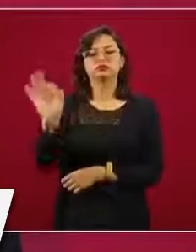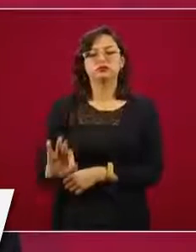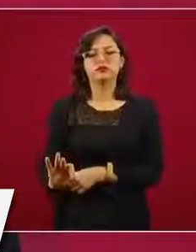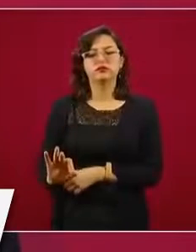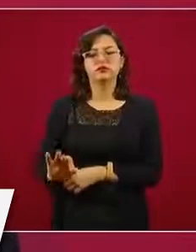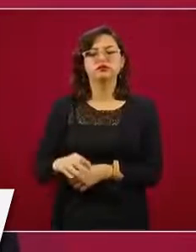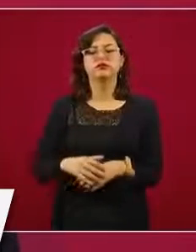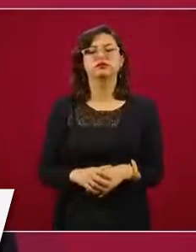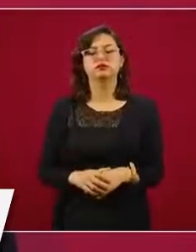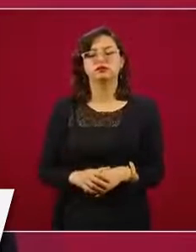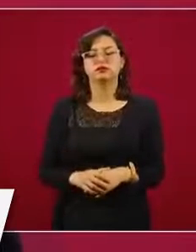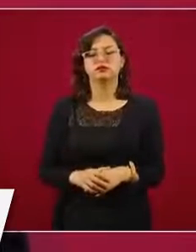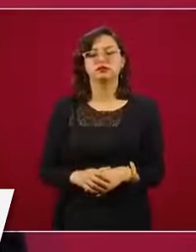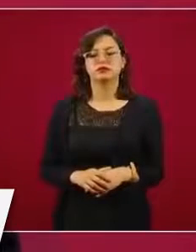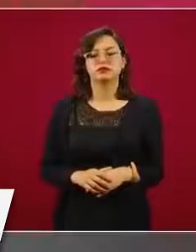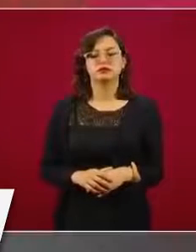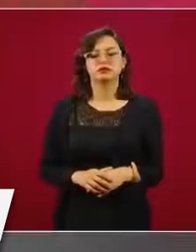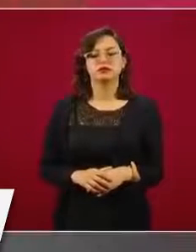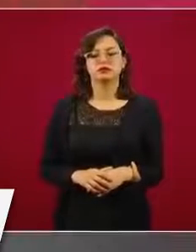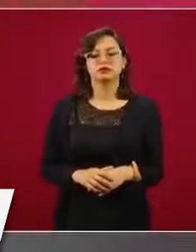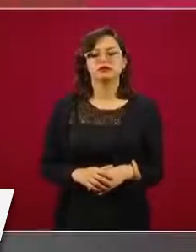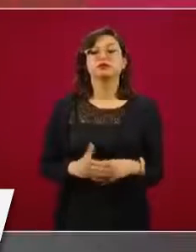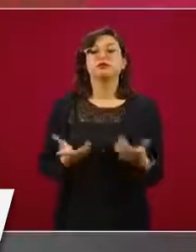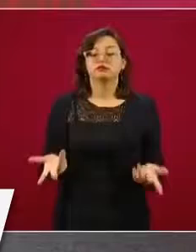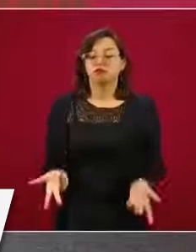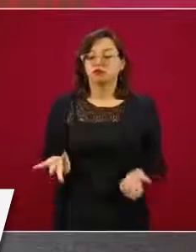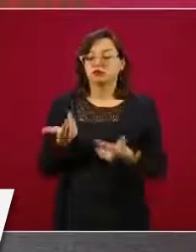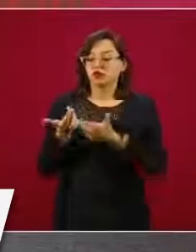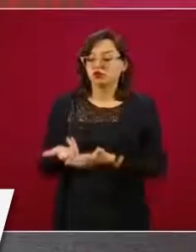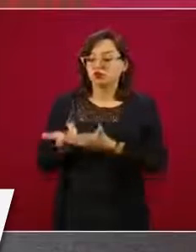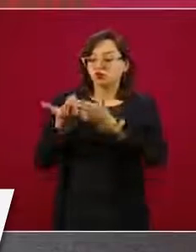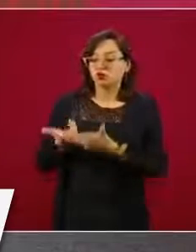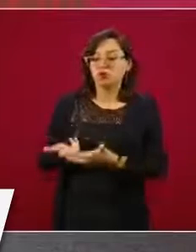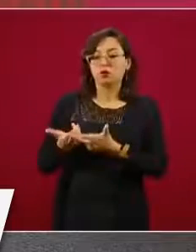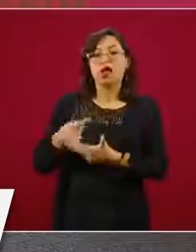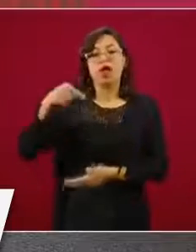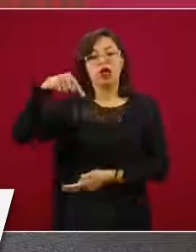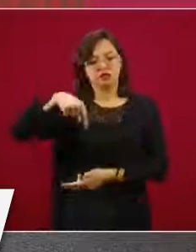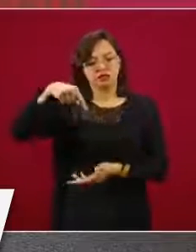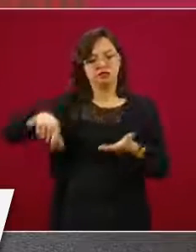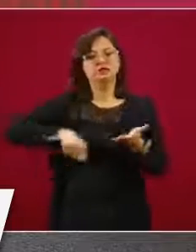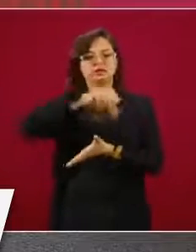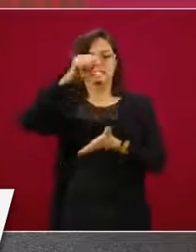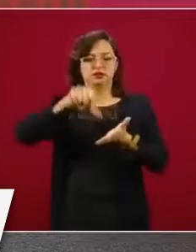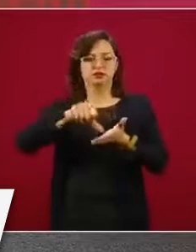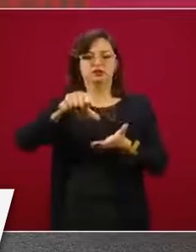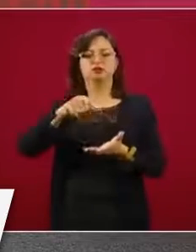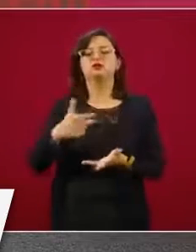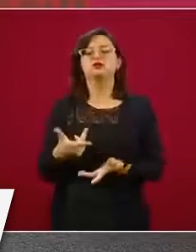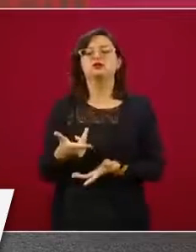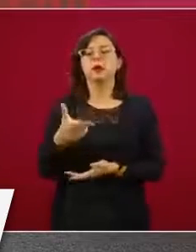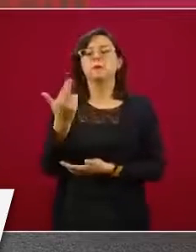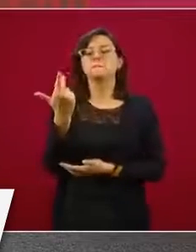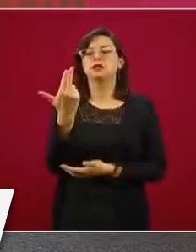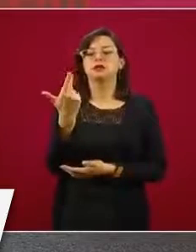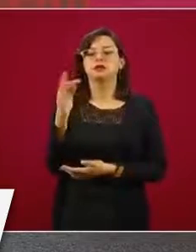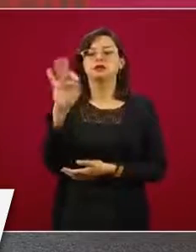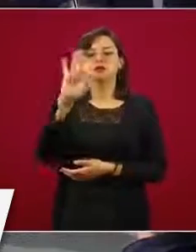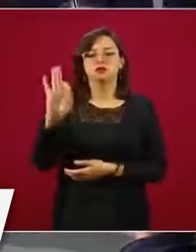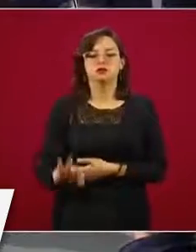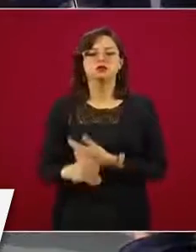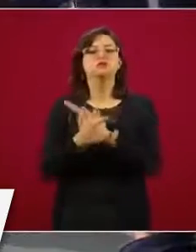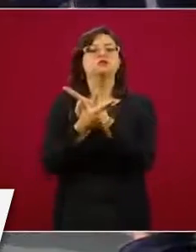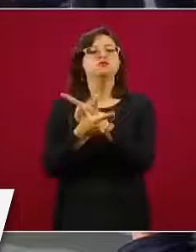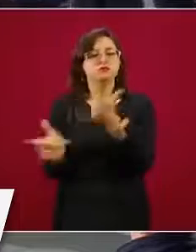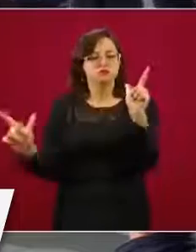de las camas, es decir, tenemos una disponibilidad aquí en el Valle de México del 25 por ciento de las